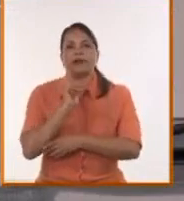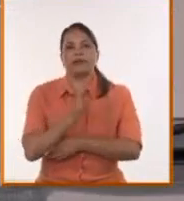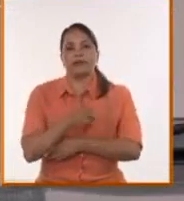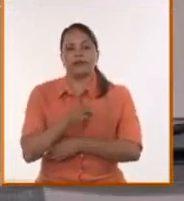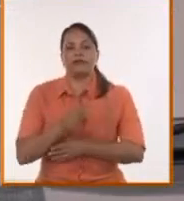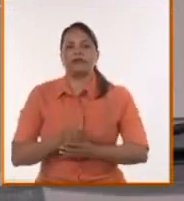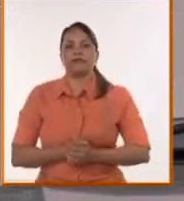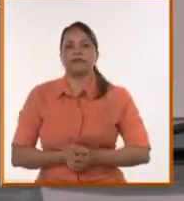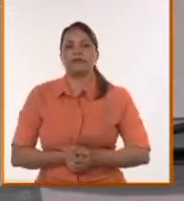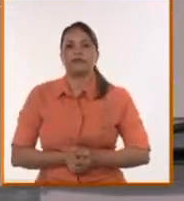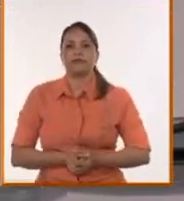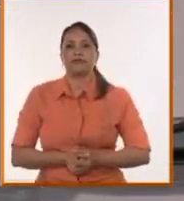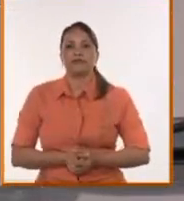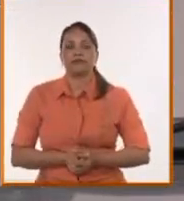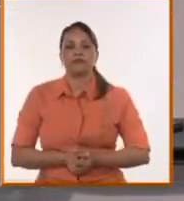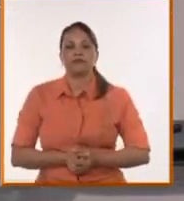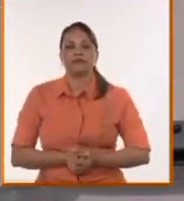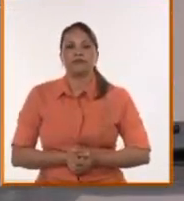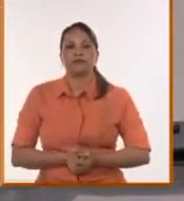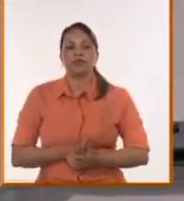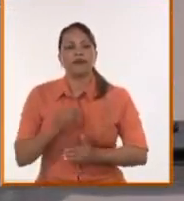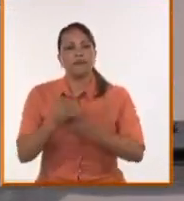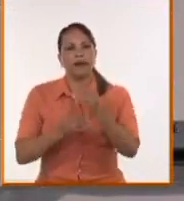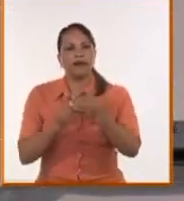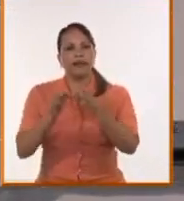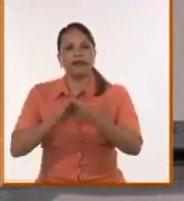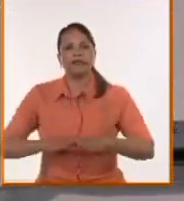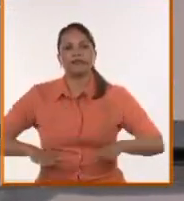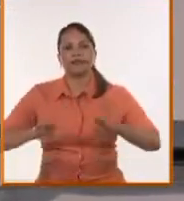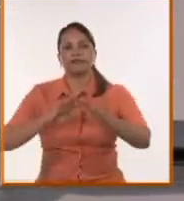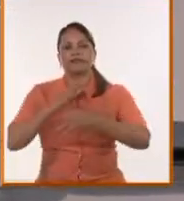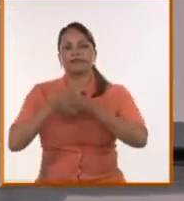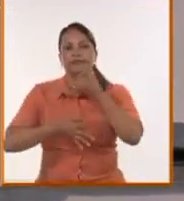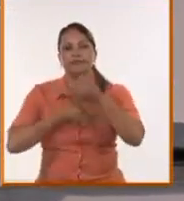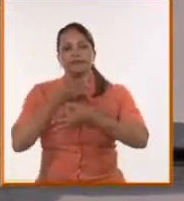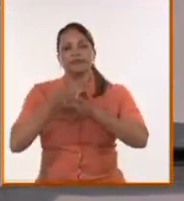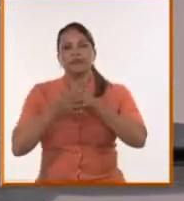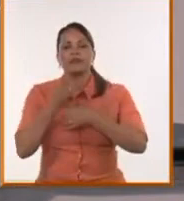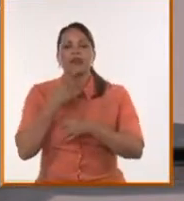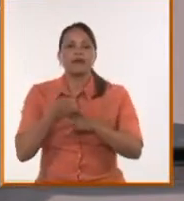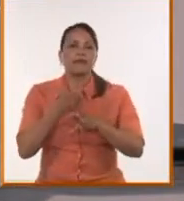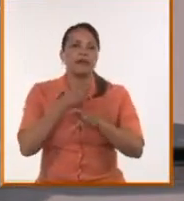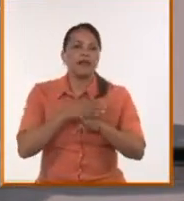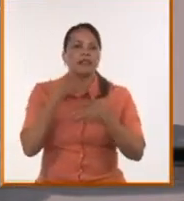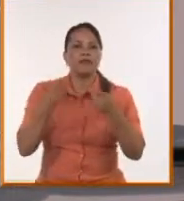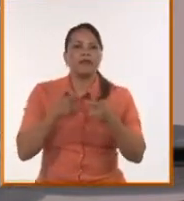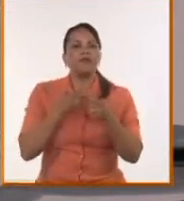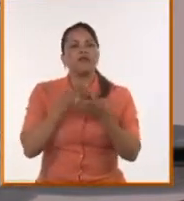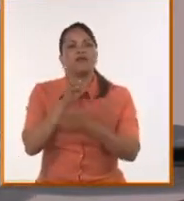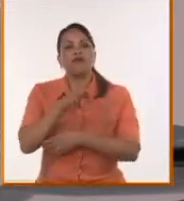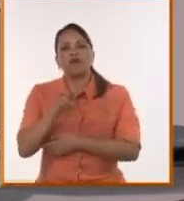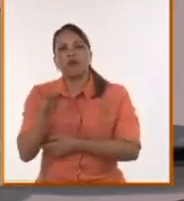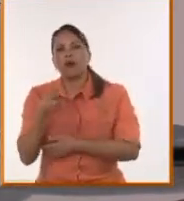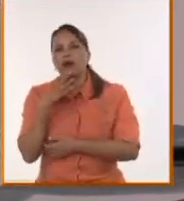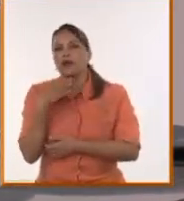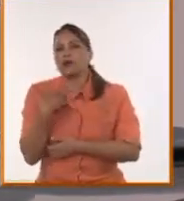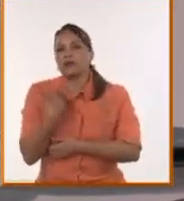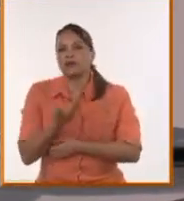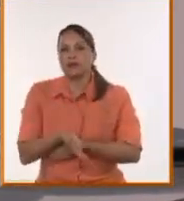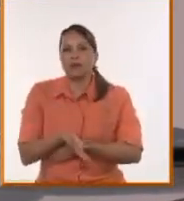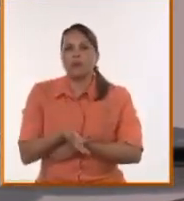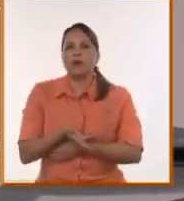a eso, ¿qué hacer? De eso estaremos hablando más adelante acá en nuestra mesa redonda, pero hay que seguir buscando cómo contar